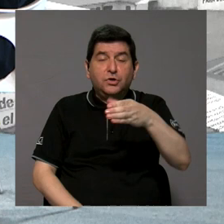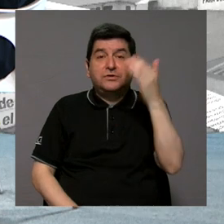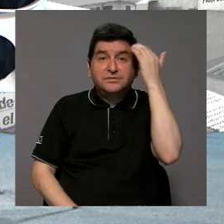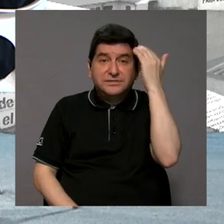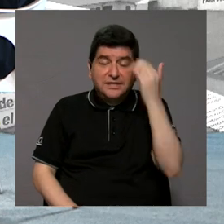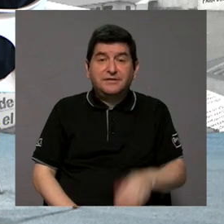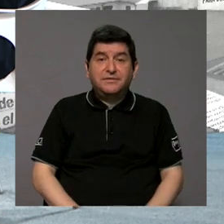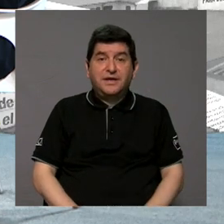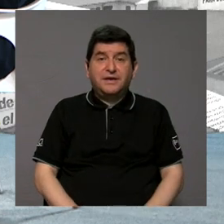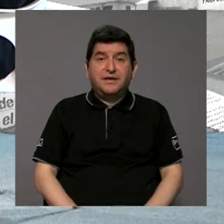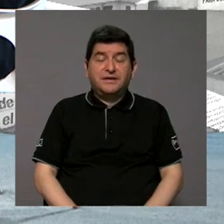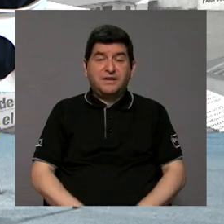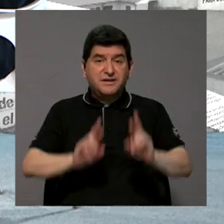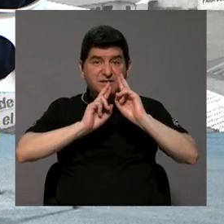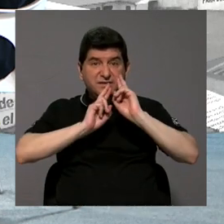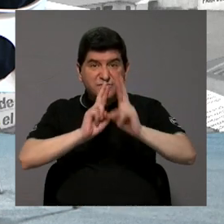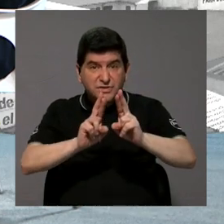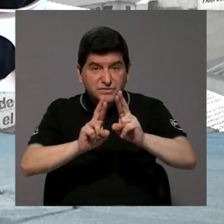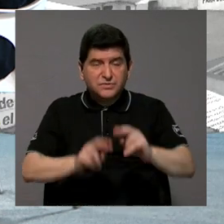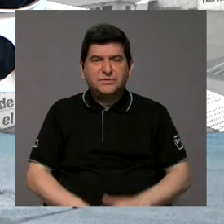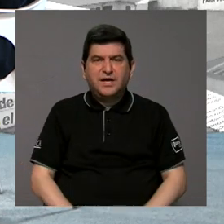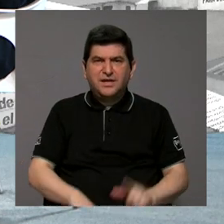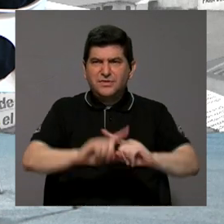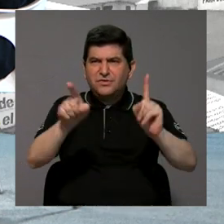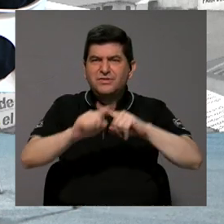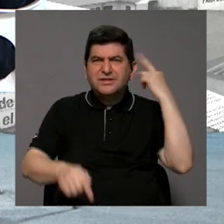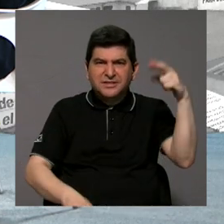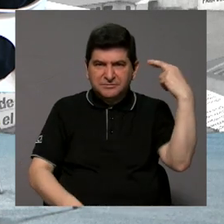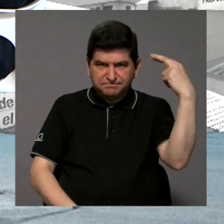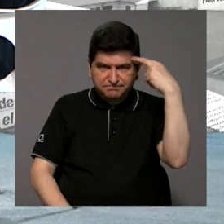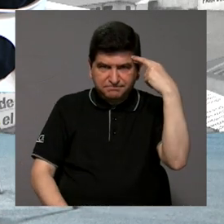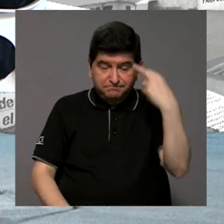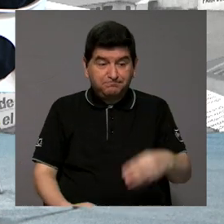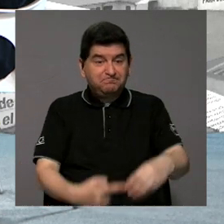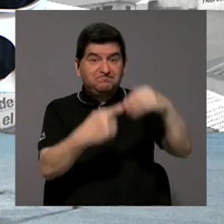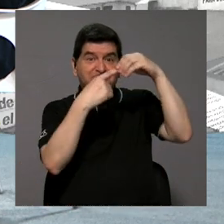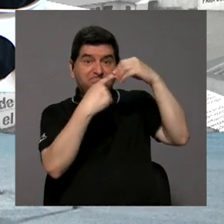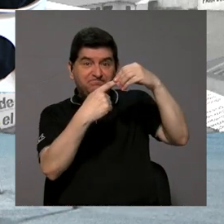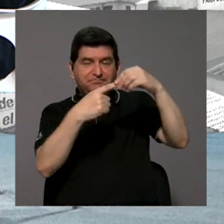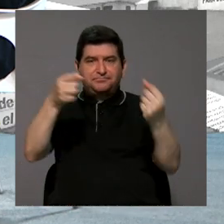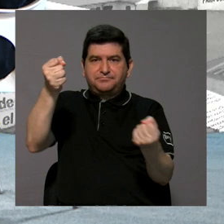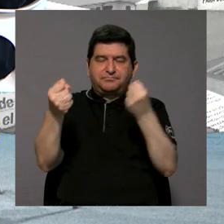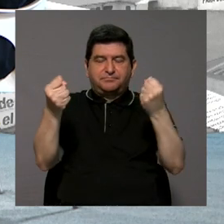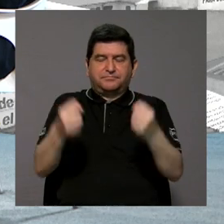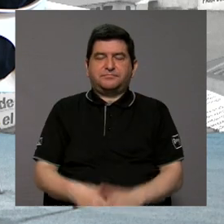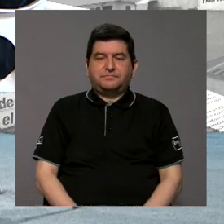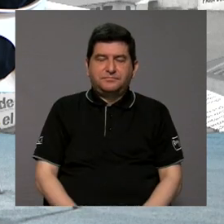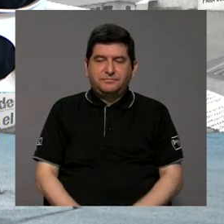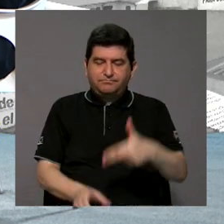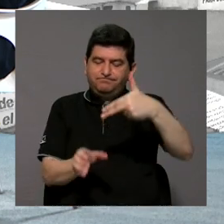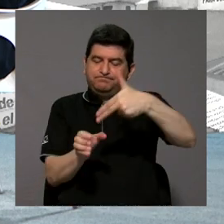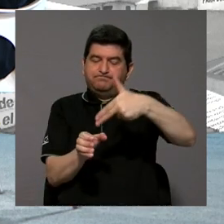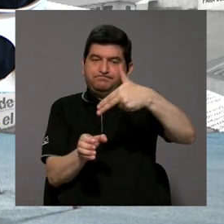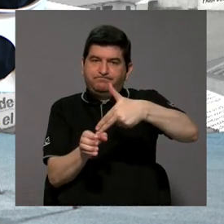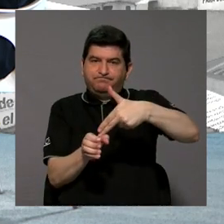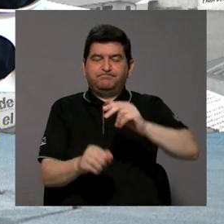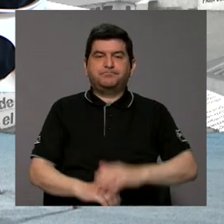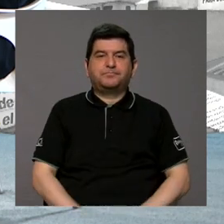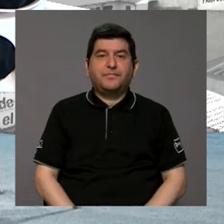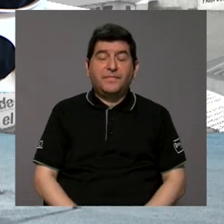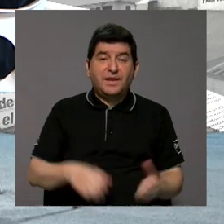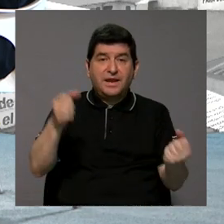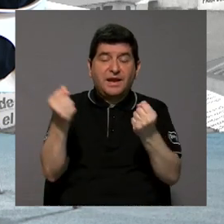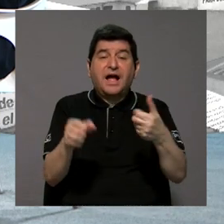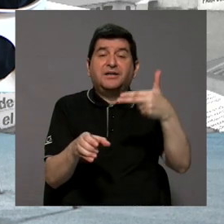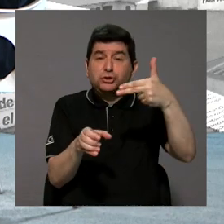son consecuencia de muchas causas principalmente los carros de combustión interna entonces